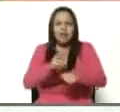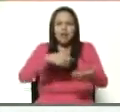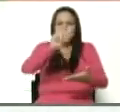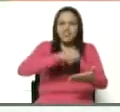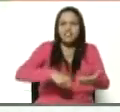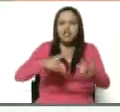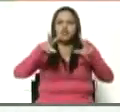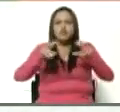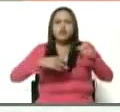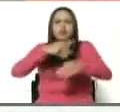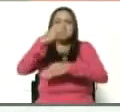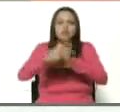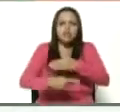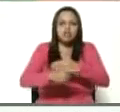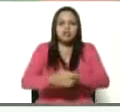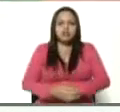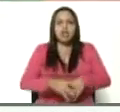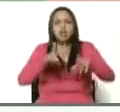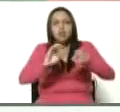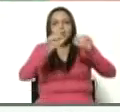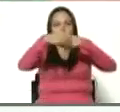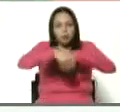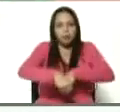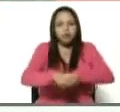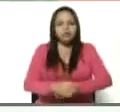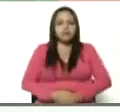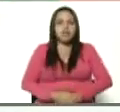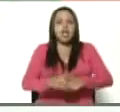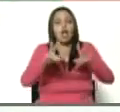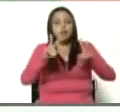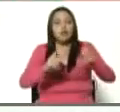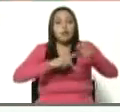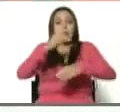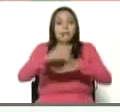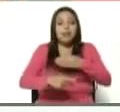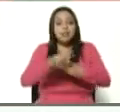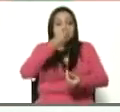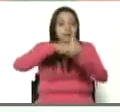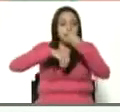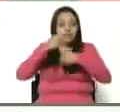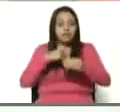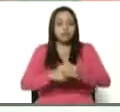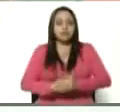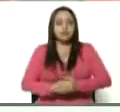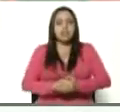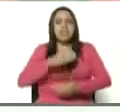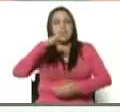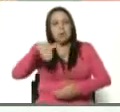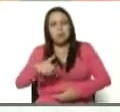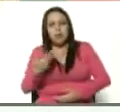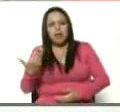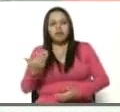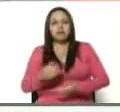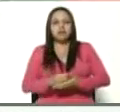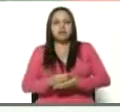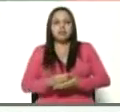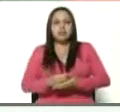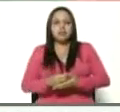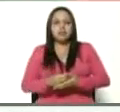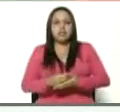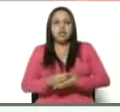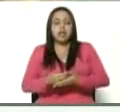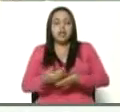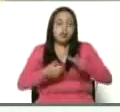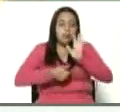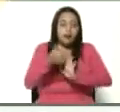nuevos proyectos, de nuevos acuerdos y de nuevos planes alimentarios que pongan en el centro la vida,